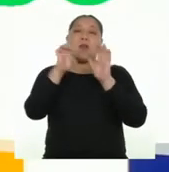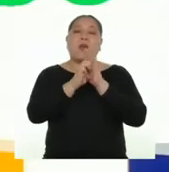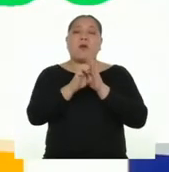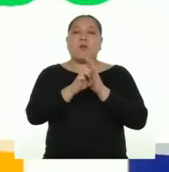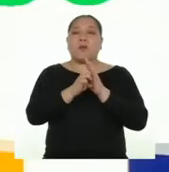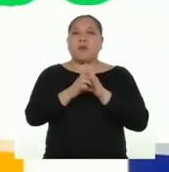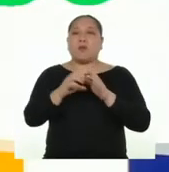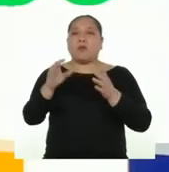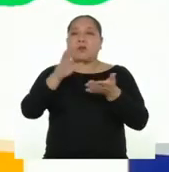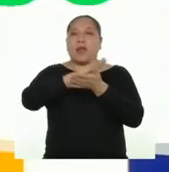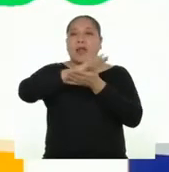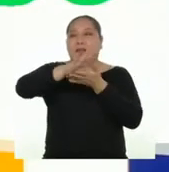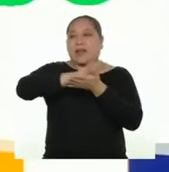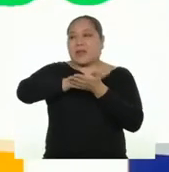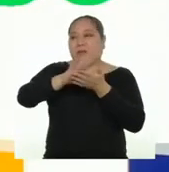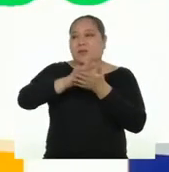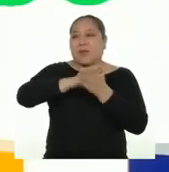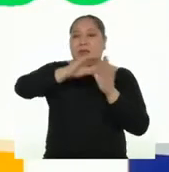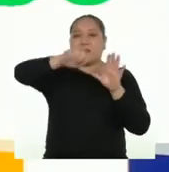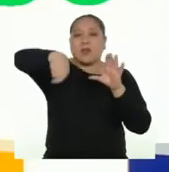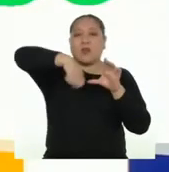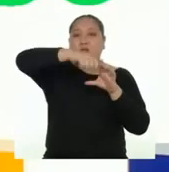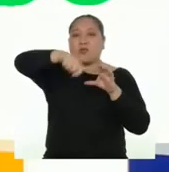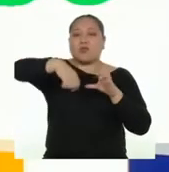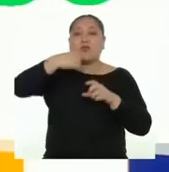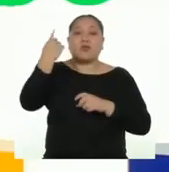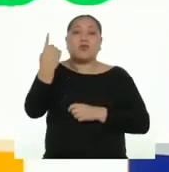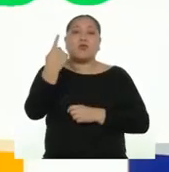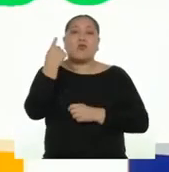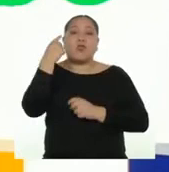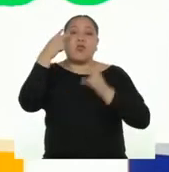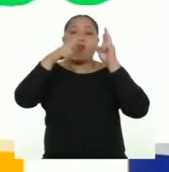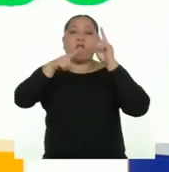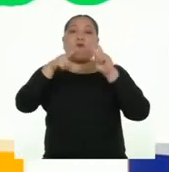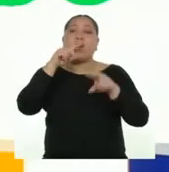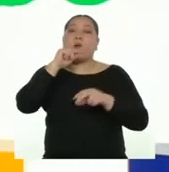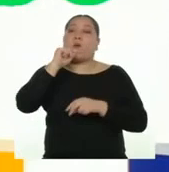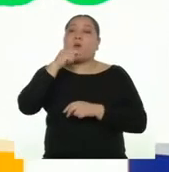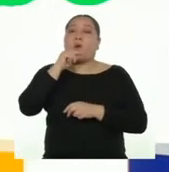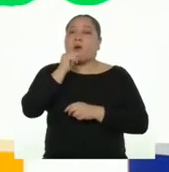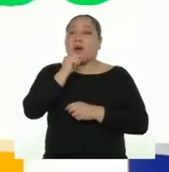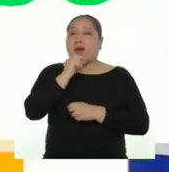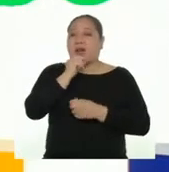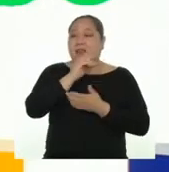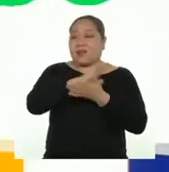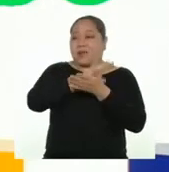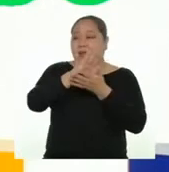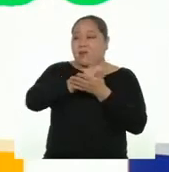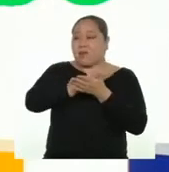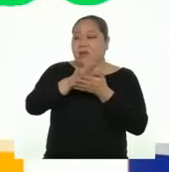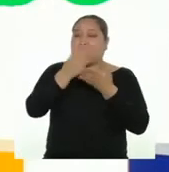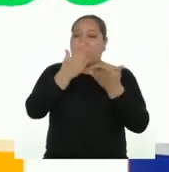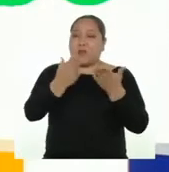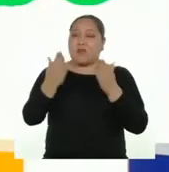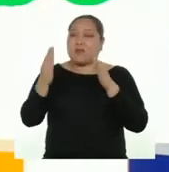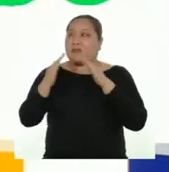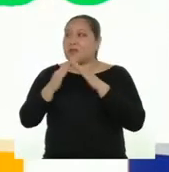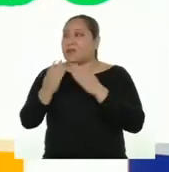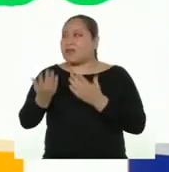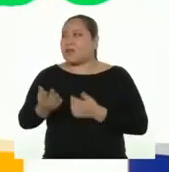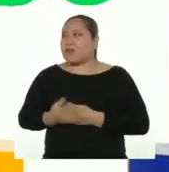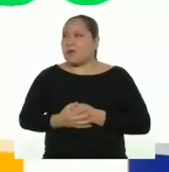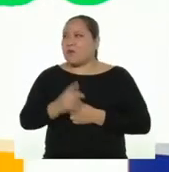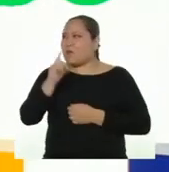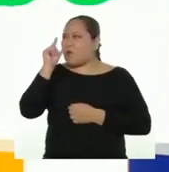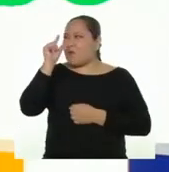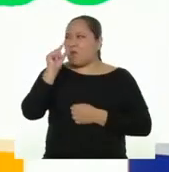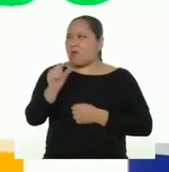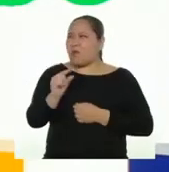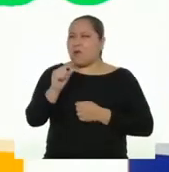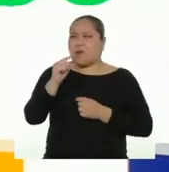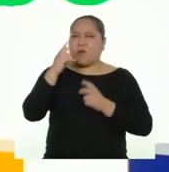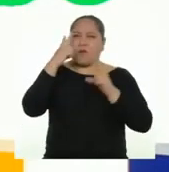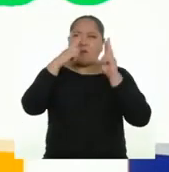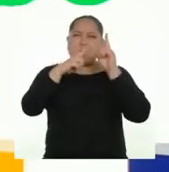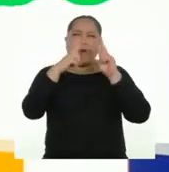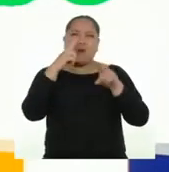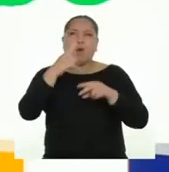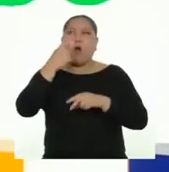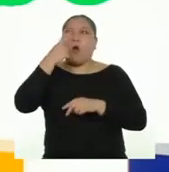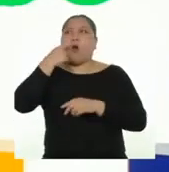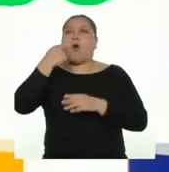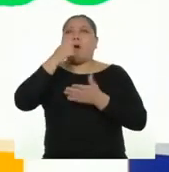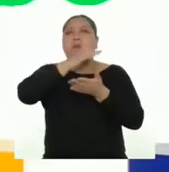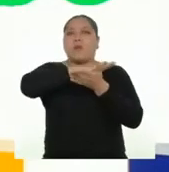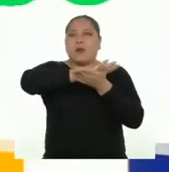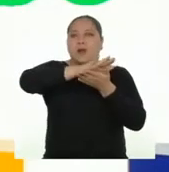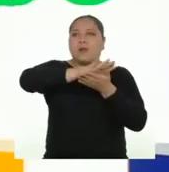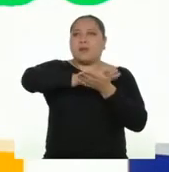comerciales de productos de limpieza o cocina, en los que solo vemos a mujeres realizando las labores de la casa. Son muy pocos los comerciales donde vemos a